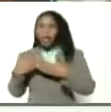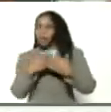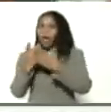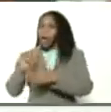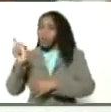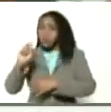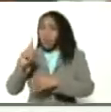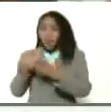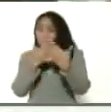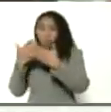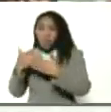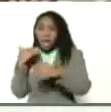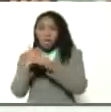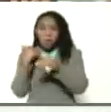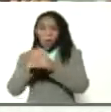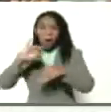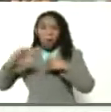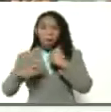estudia en Guaidó va a parar.